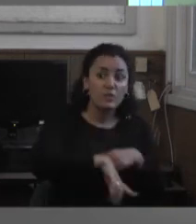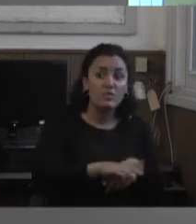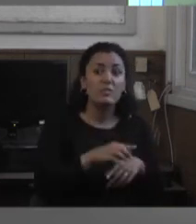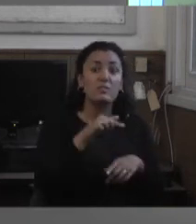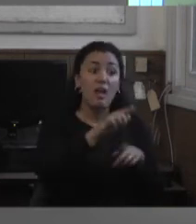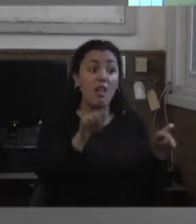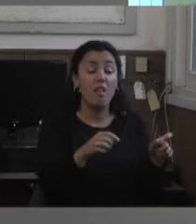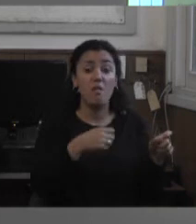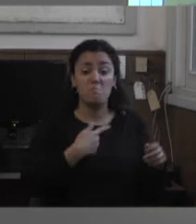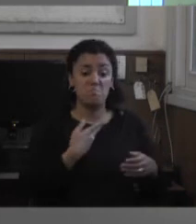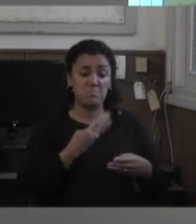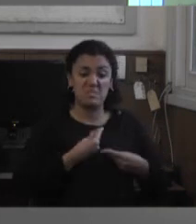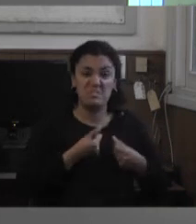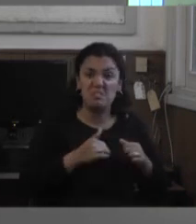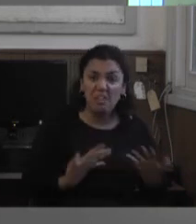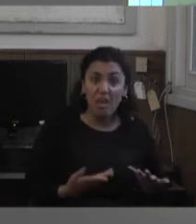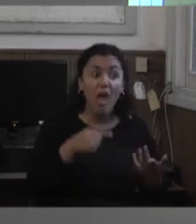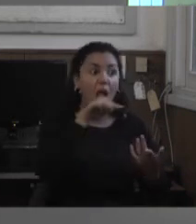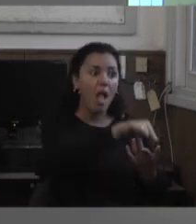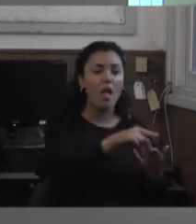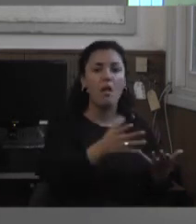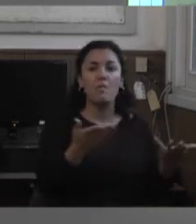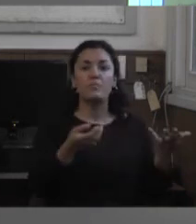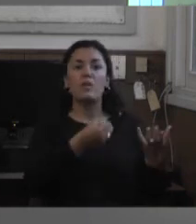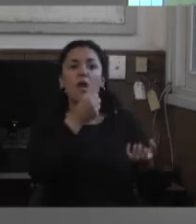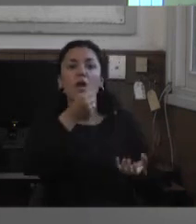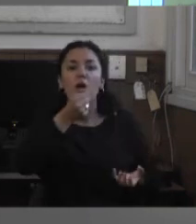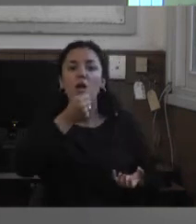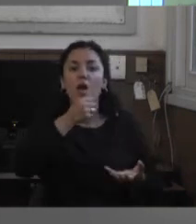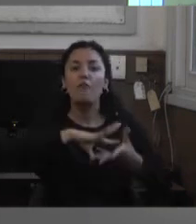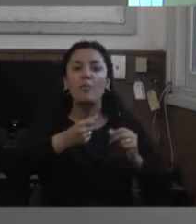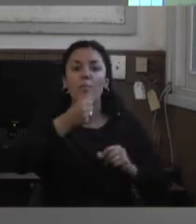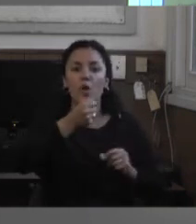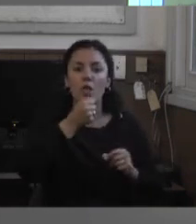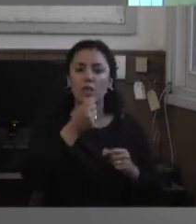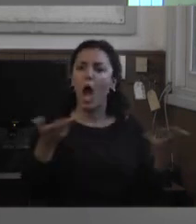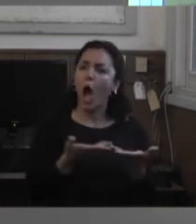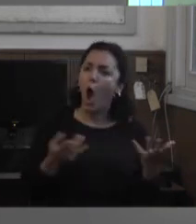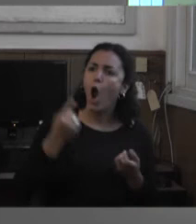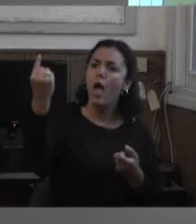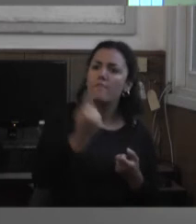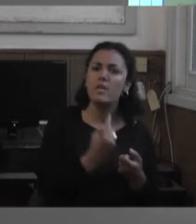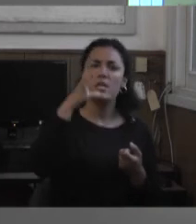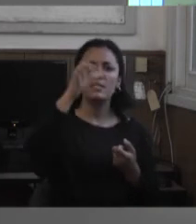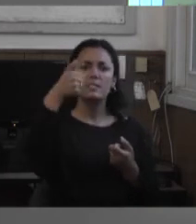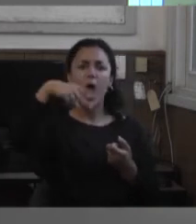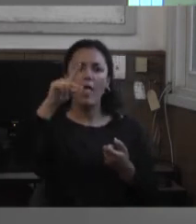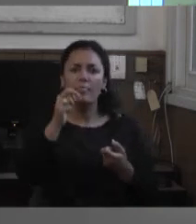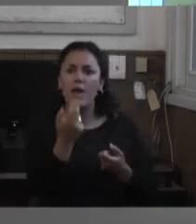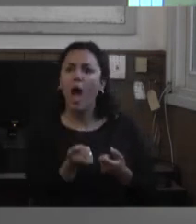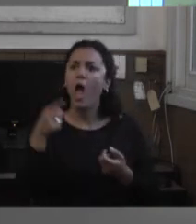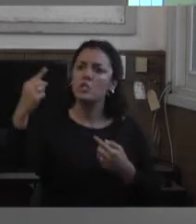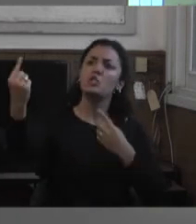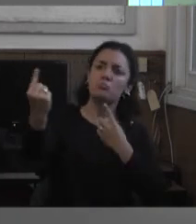lo hacía como si fuese un locutor ahora viene Sandra y se acerca no está en ningún lado pero era así era su